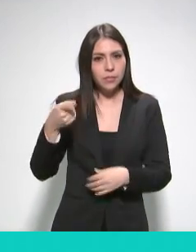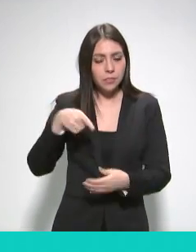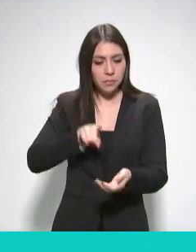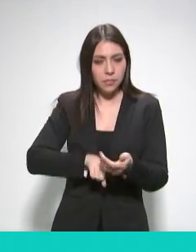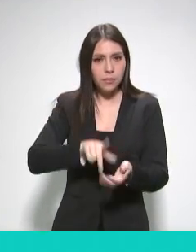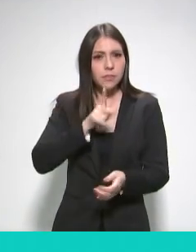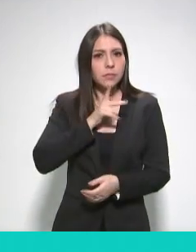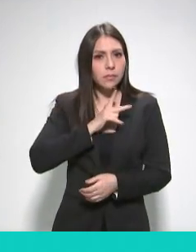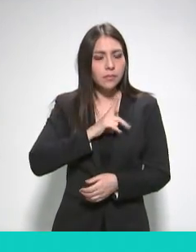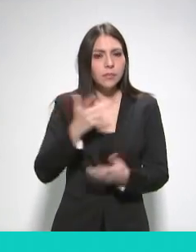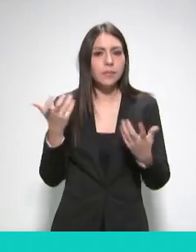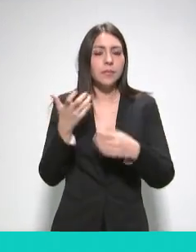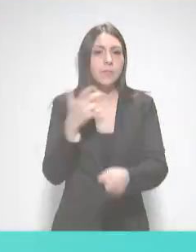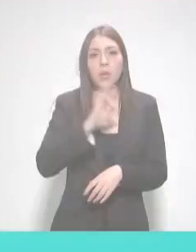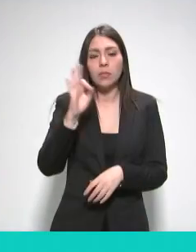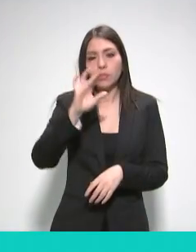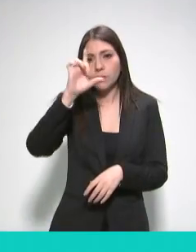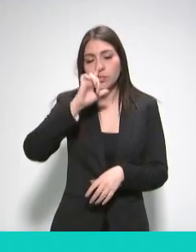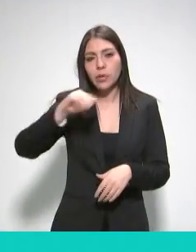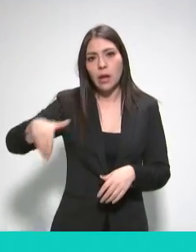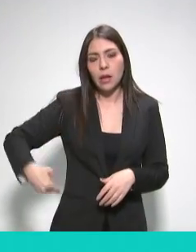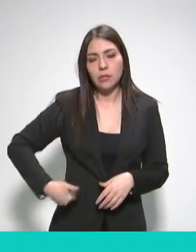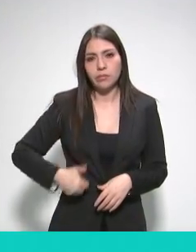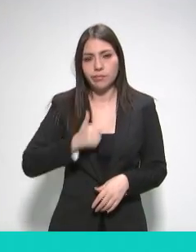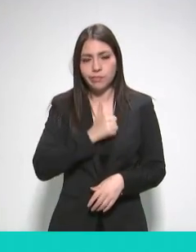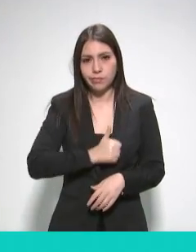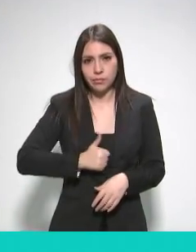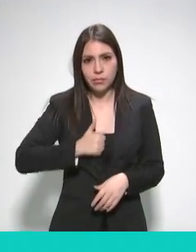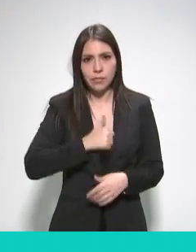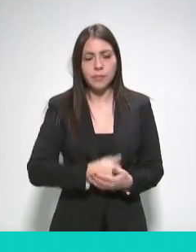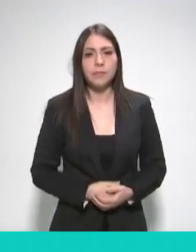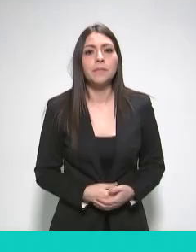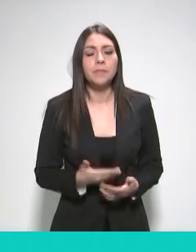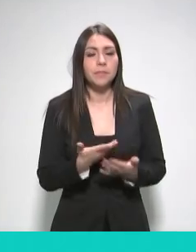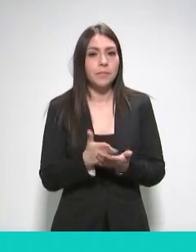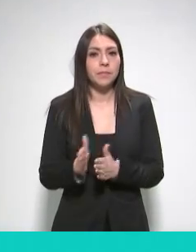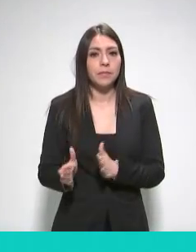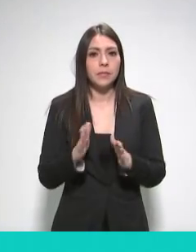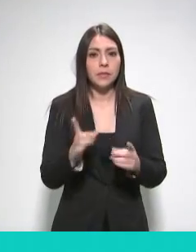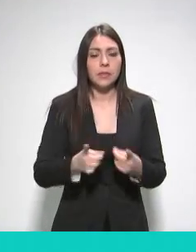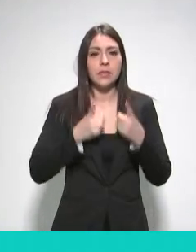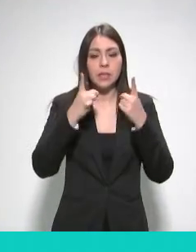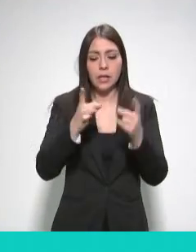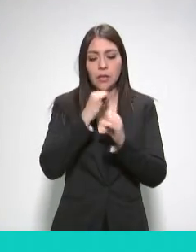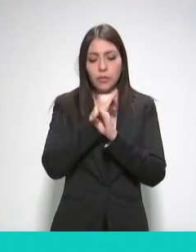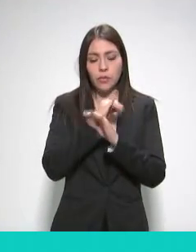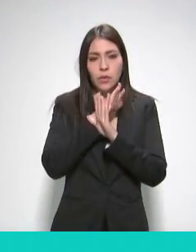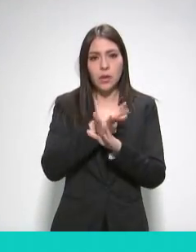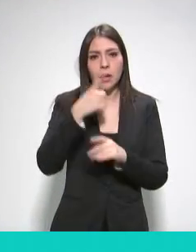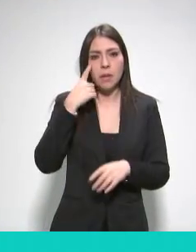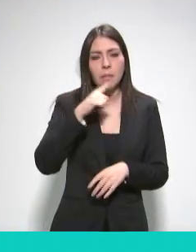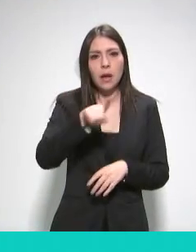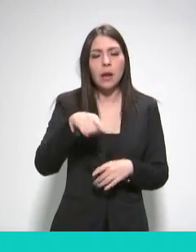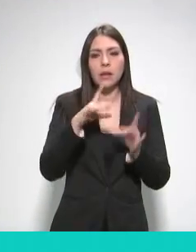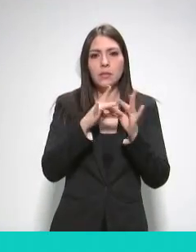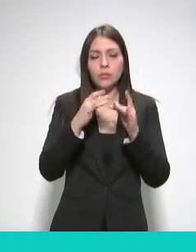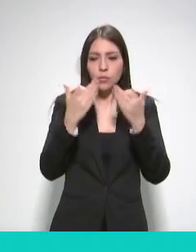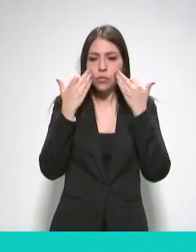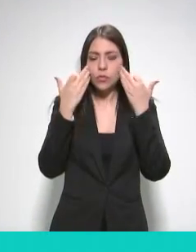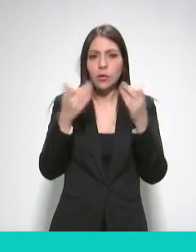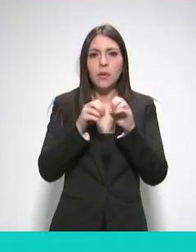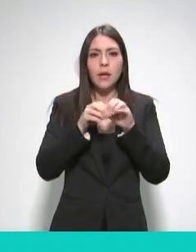comisionada María Patricia Cursa en Villalobos. Por lo tanto, proporcionar información como la requerida abona a la rendición de cuentas,